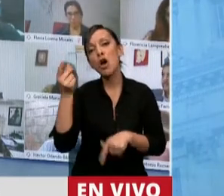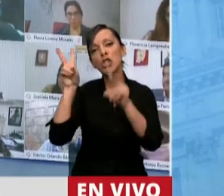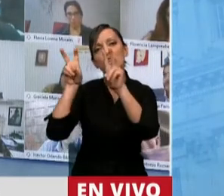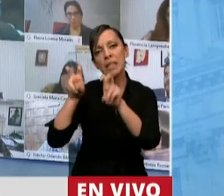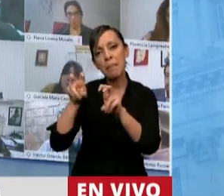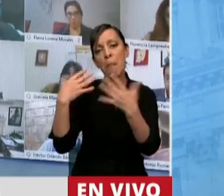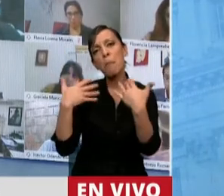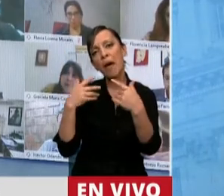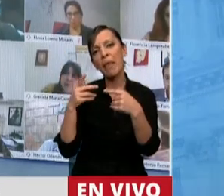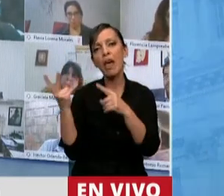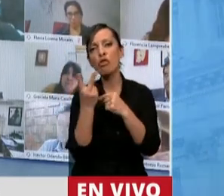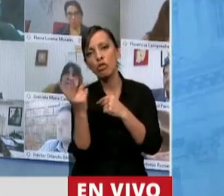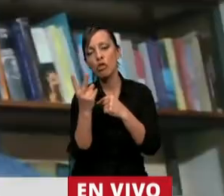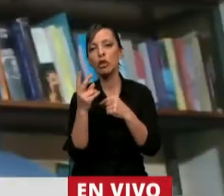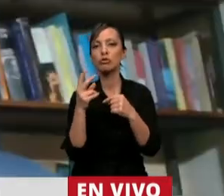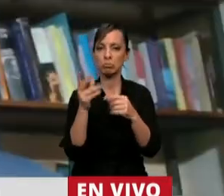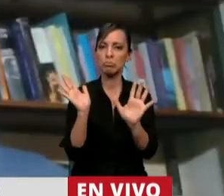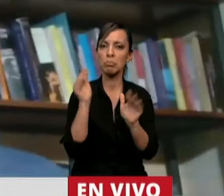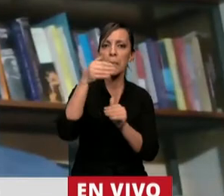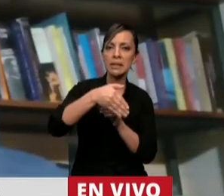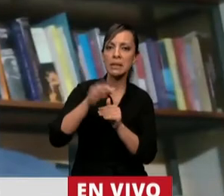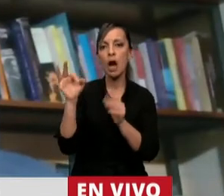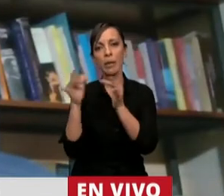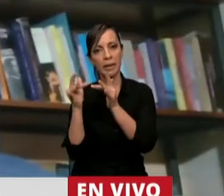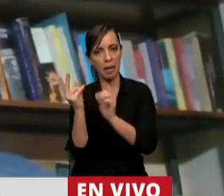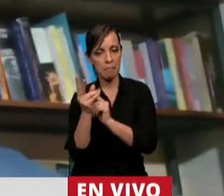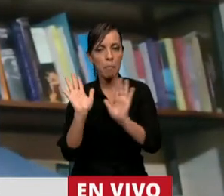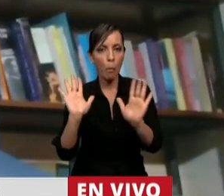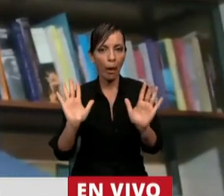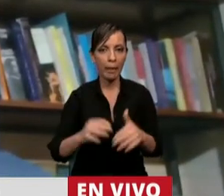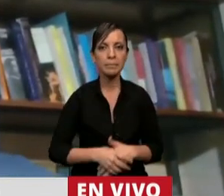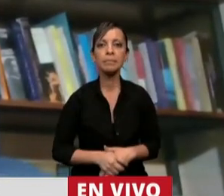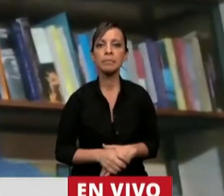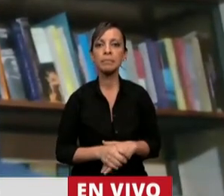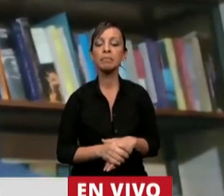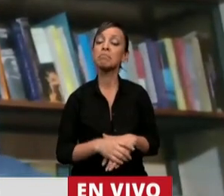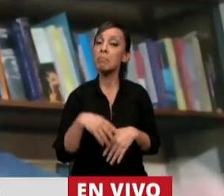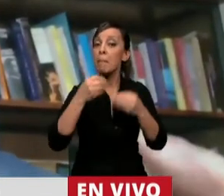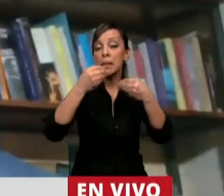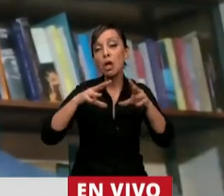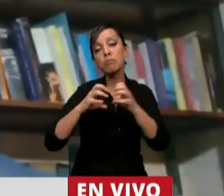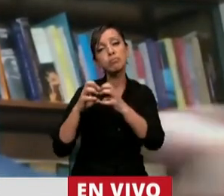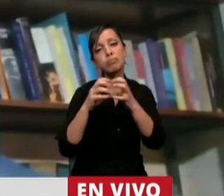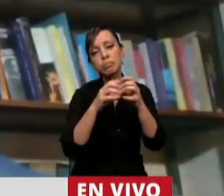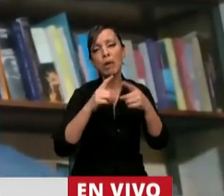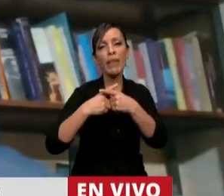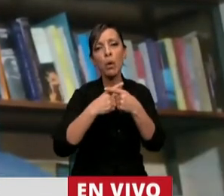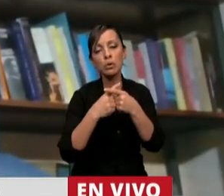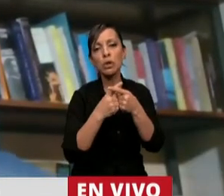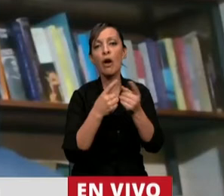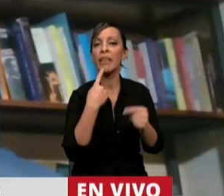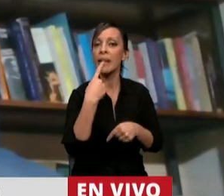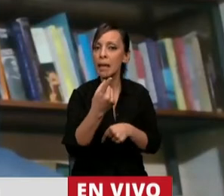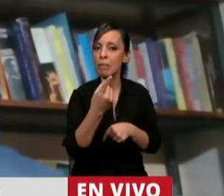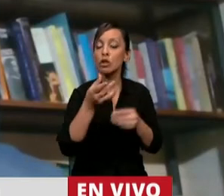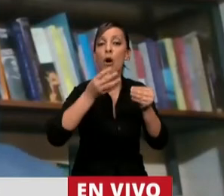seguir en forma mixta. En la medida que fuimos discutiendo, encontramos que las razones que dispusieron que existiera